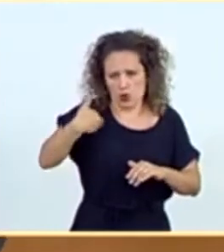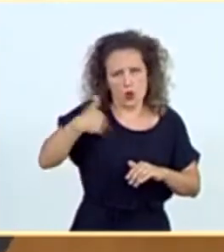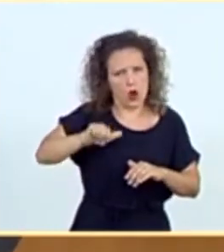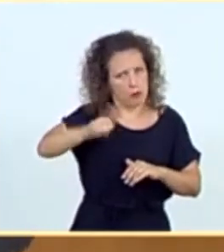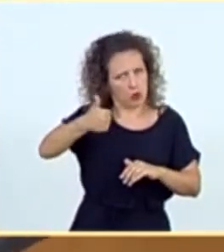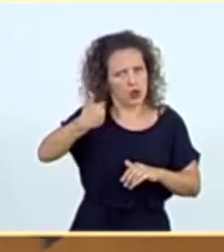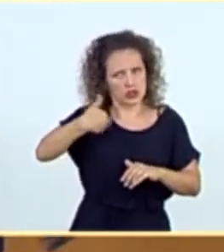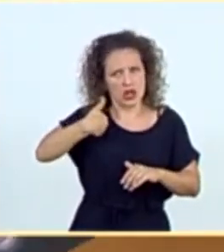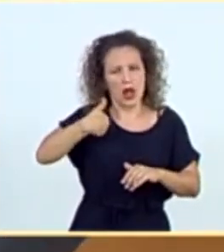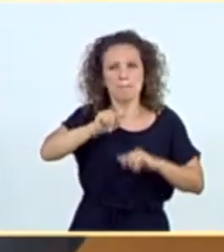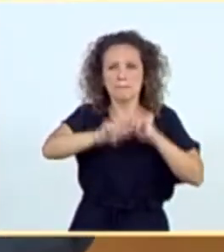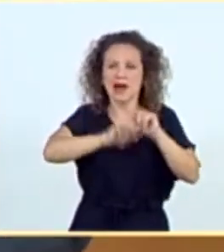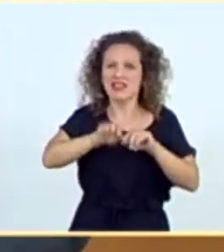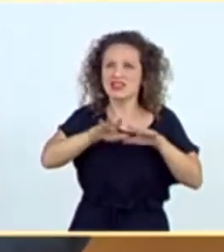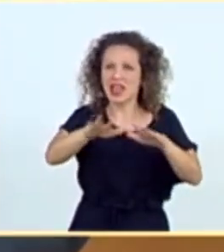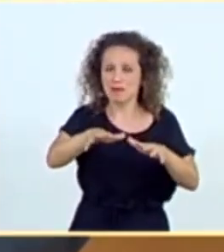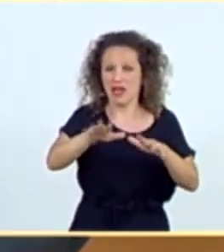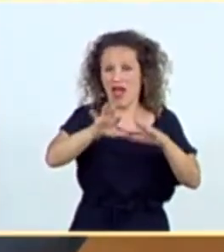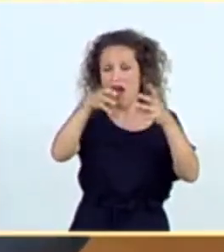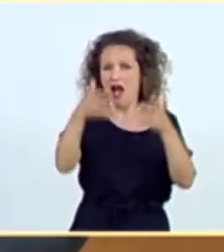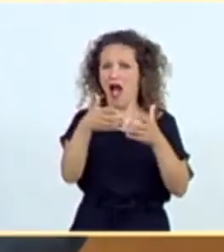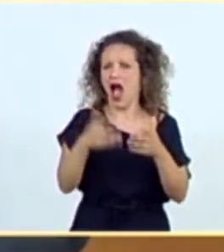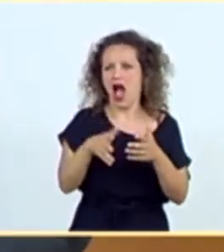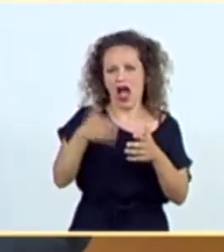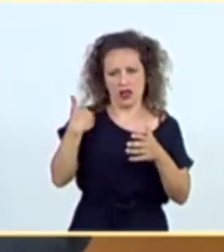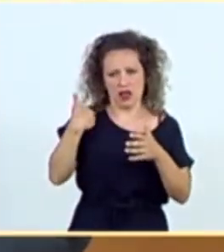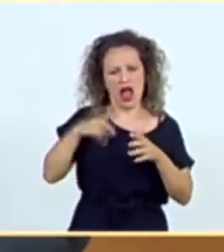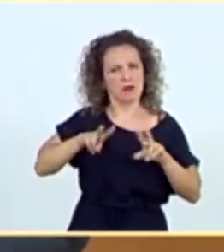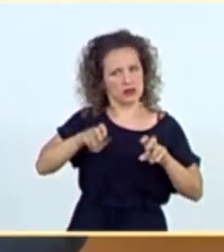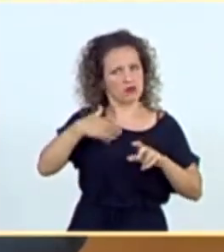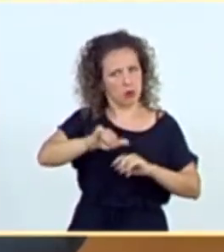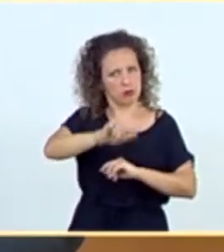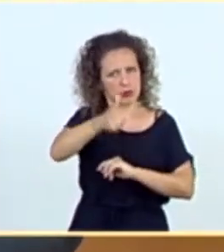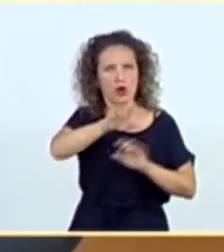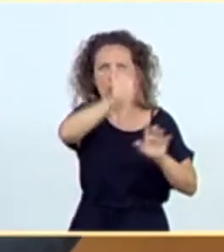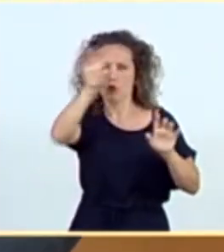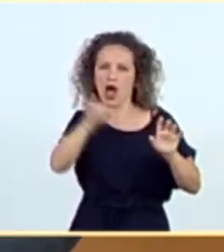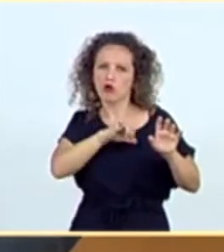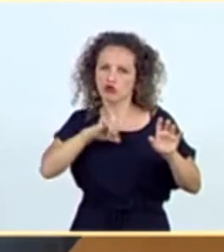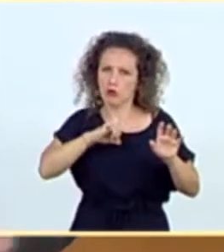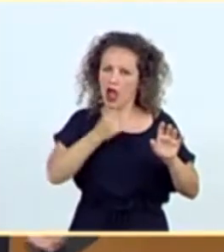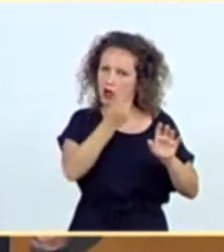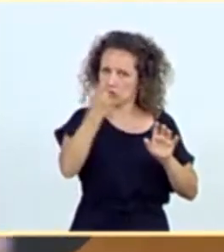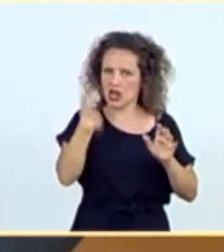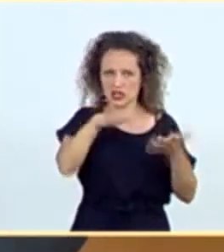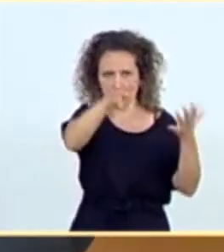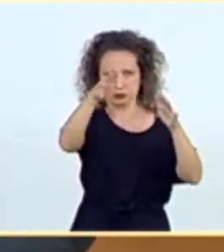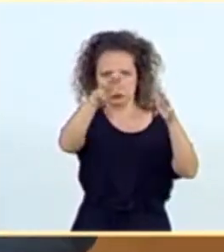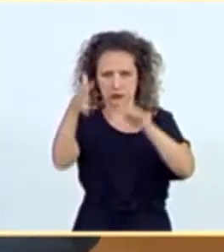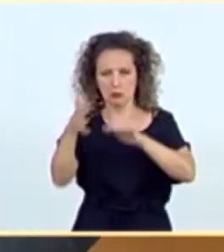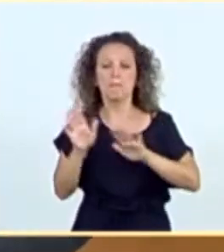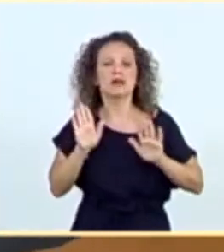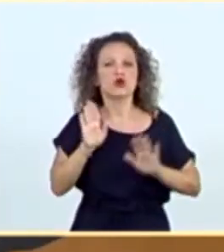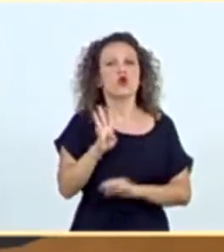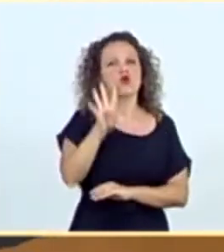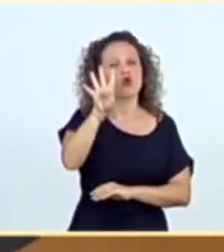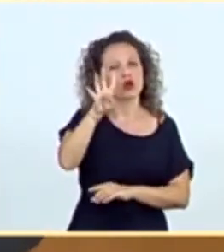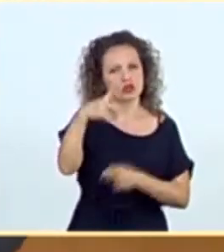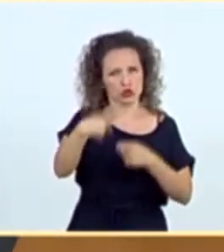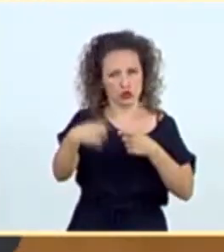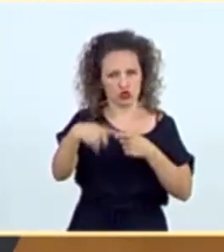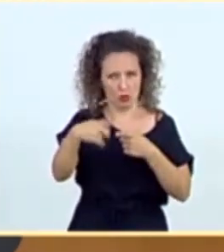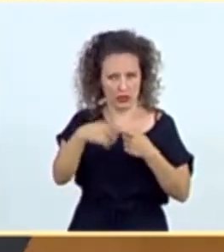incluso de la pandemia, acordadas con las comunidades autónomas y muchas de ellas ya aplicadas. Me voy a referir a cuatro instrumentos.